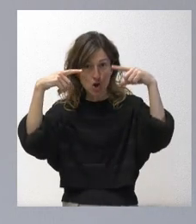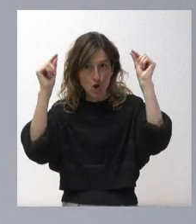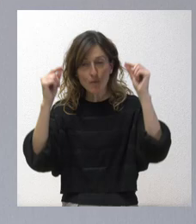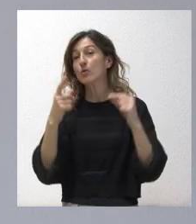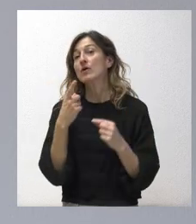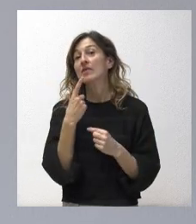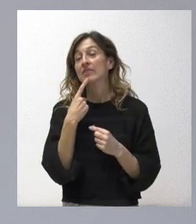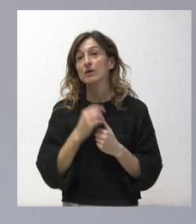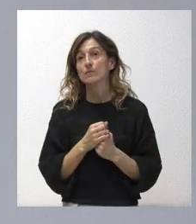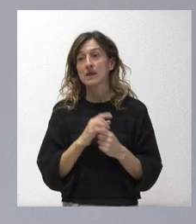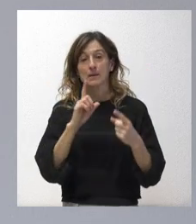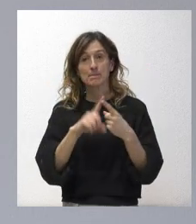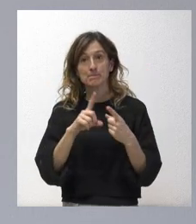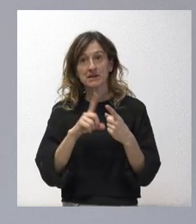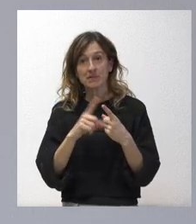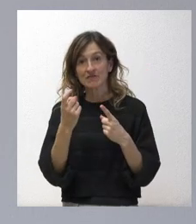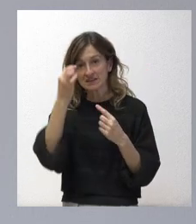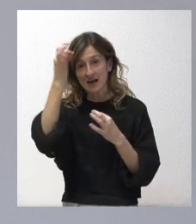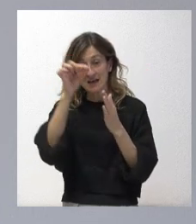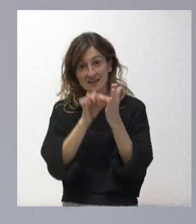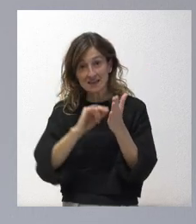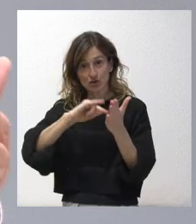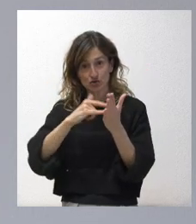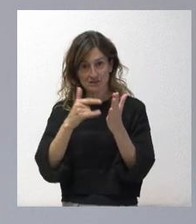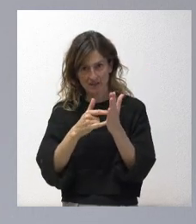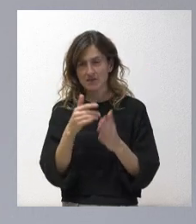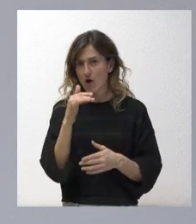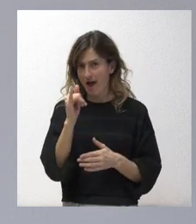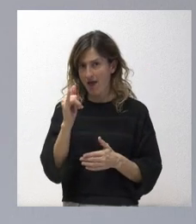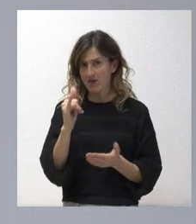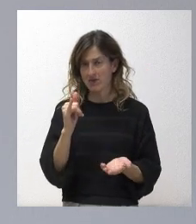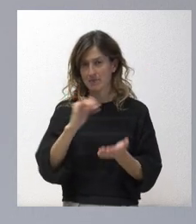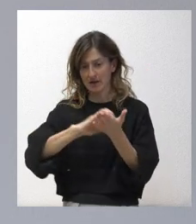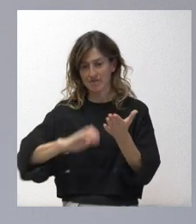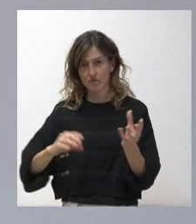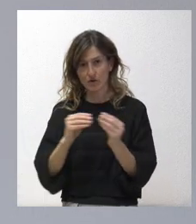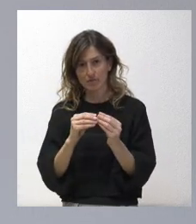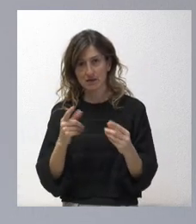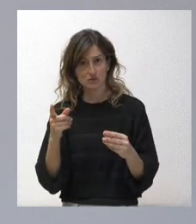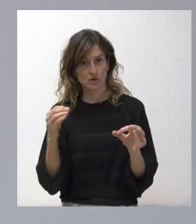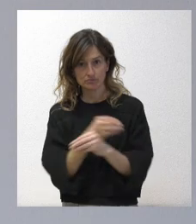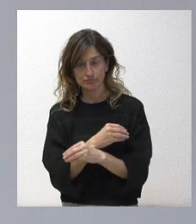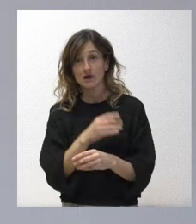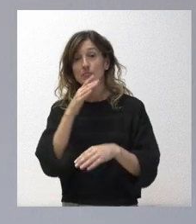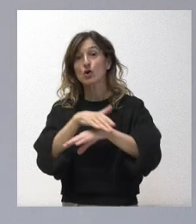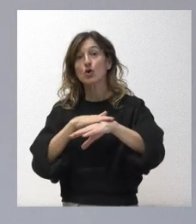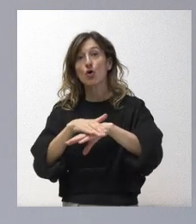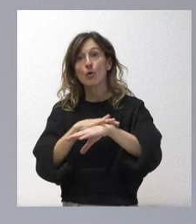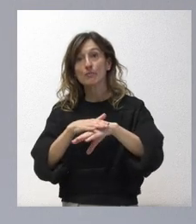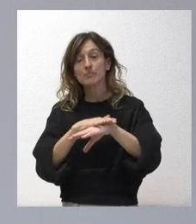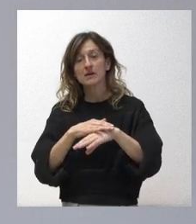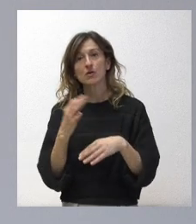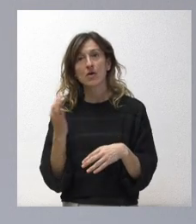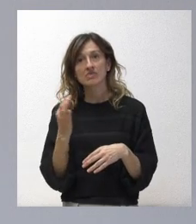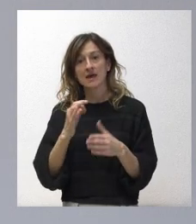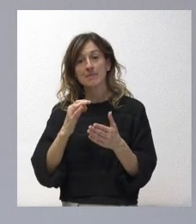primero, que no se hizo conforme a los criterios técnicos que teníamos establecidos para hacer esos informes porque, en definitiva, el Gobierno se tenía que alimentar de los